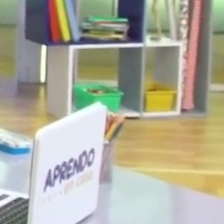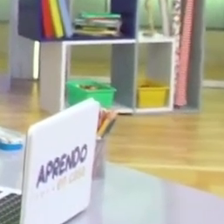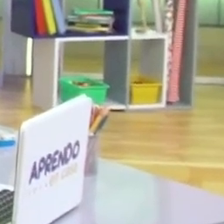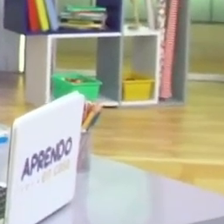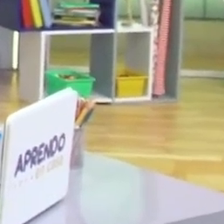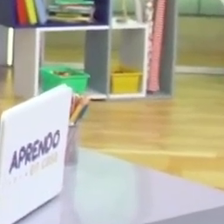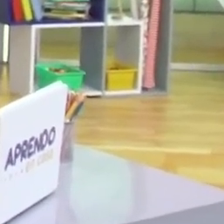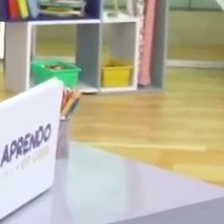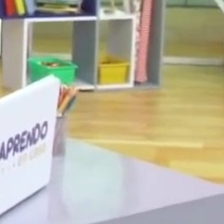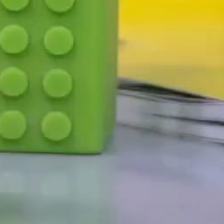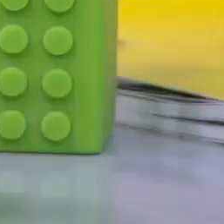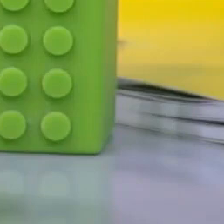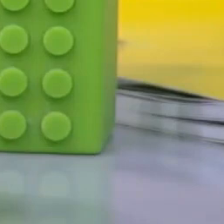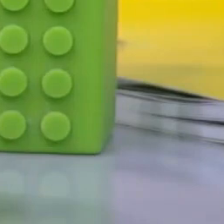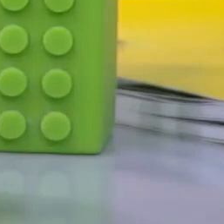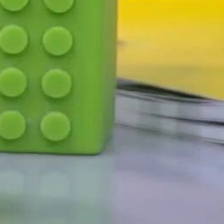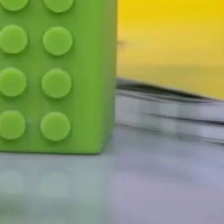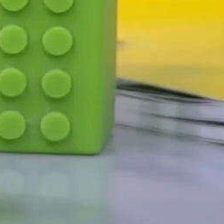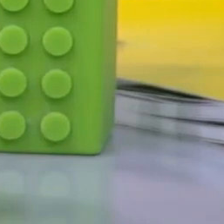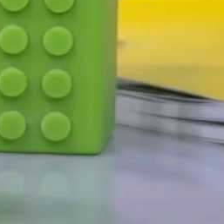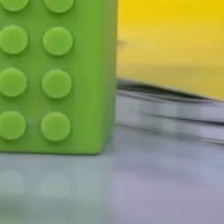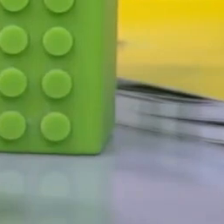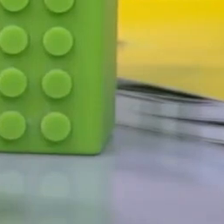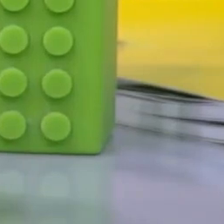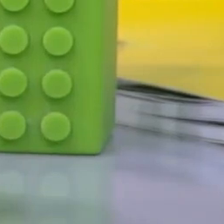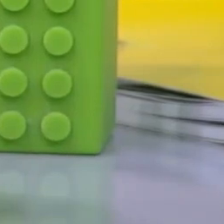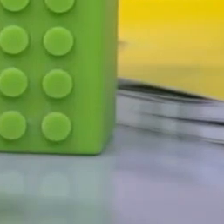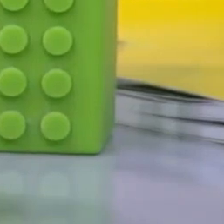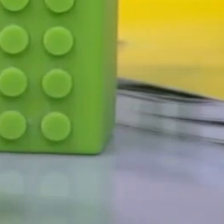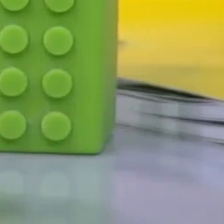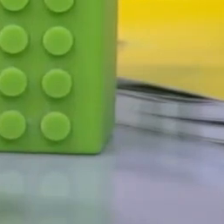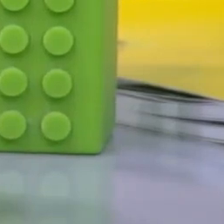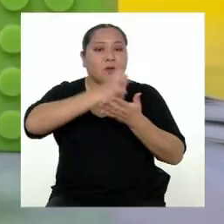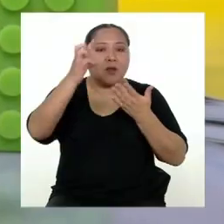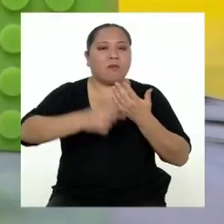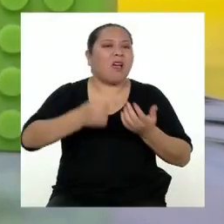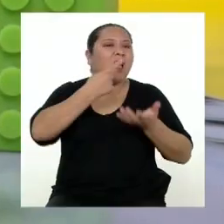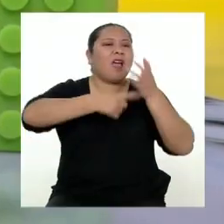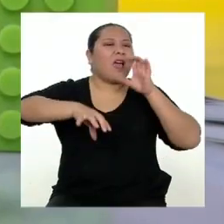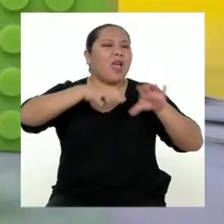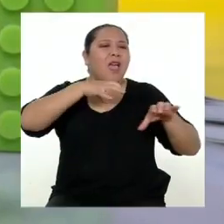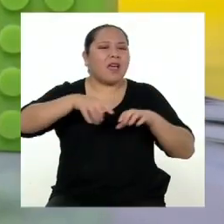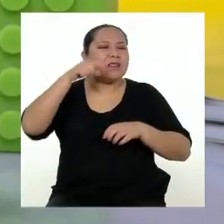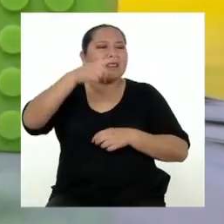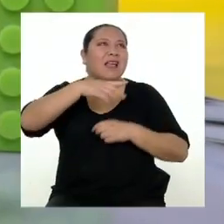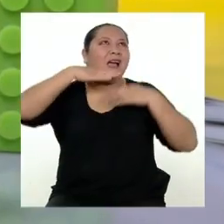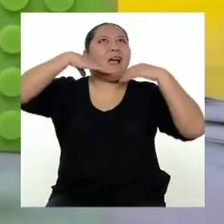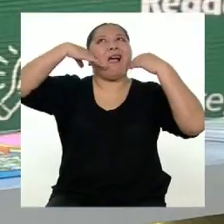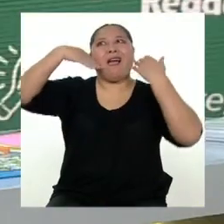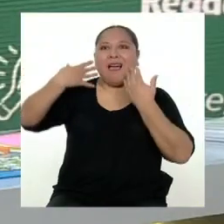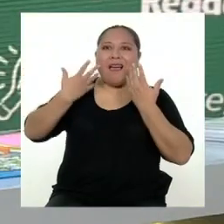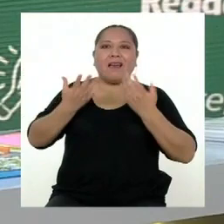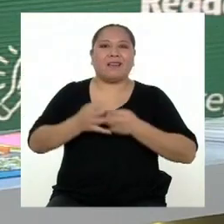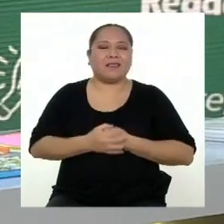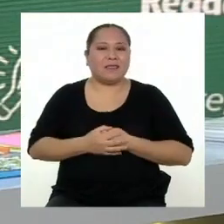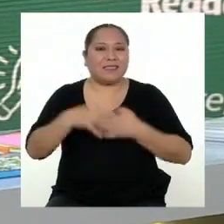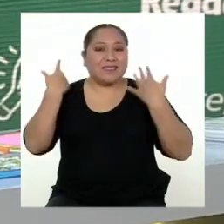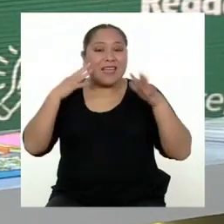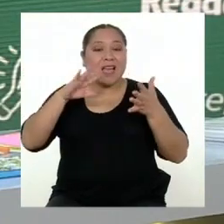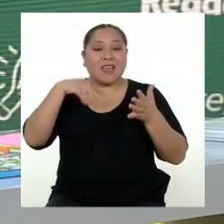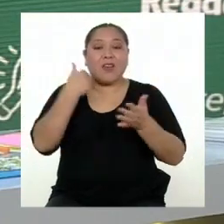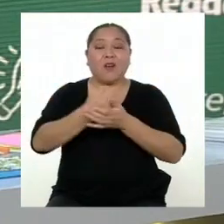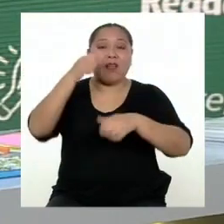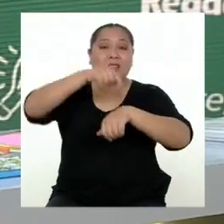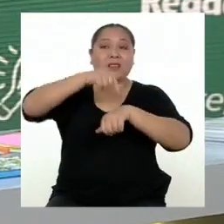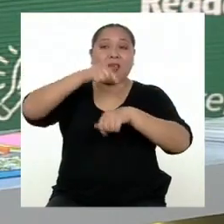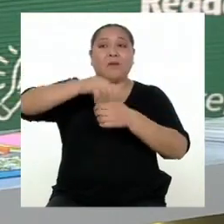¡Qué bien! Oye, Rodrigo, ya empezó el programa. ¿Qué haces con esa sonrisa de oreja a oreja? Ya llegó la